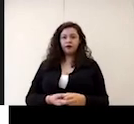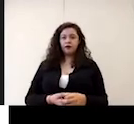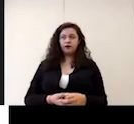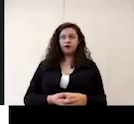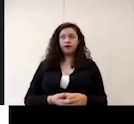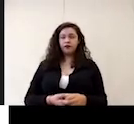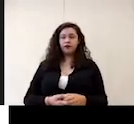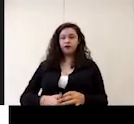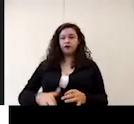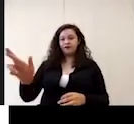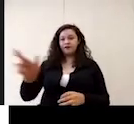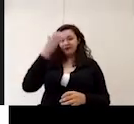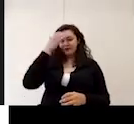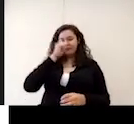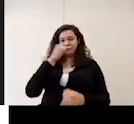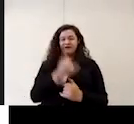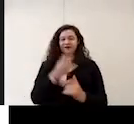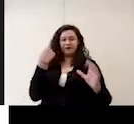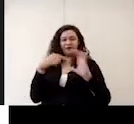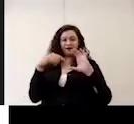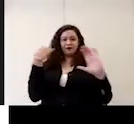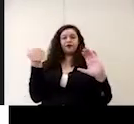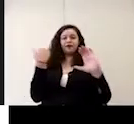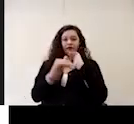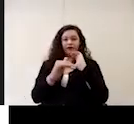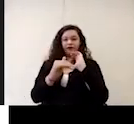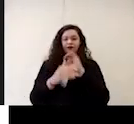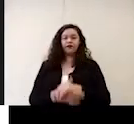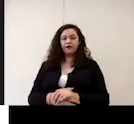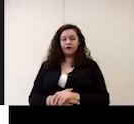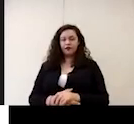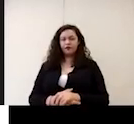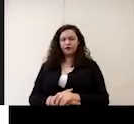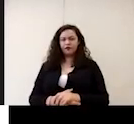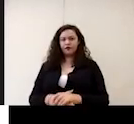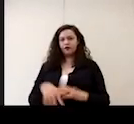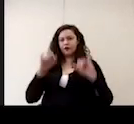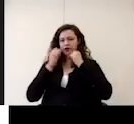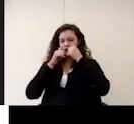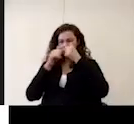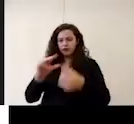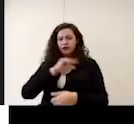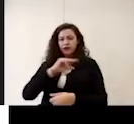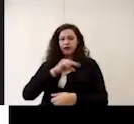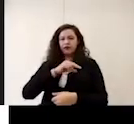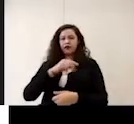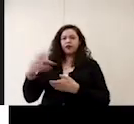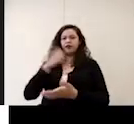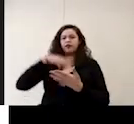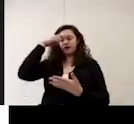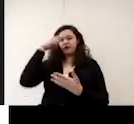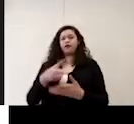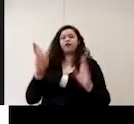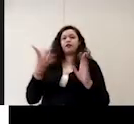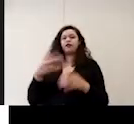este reconocimiento también se lo vamos a hacer llegar por medio del correo electrónico pero la junta de asistencia privada en la ciudad de